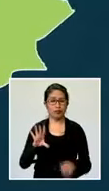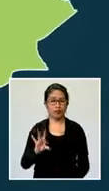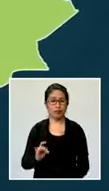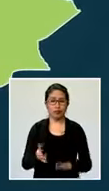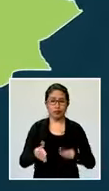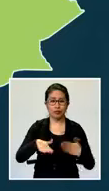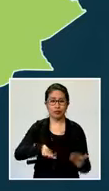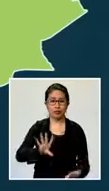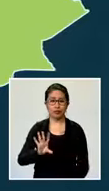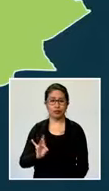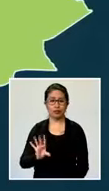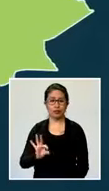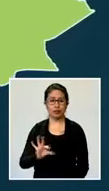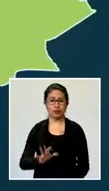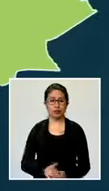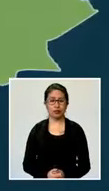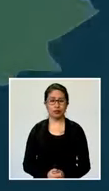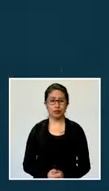decesos, 89.